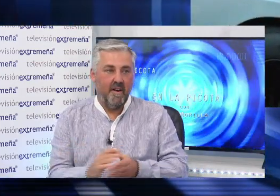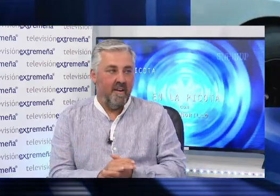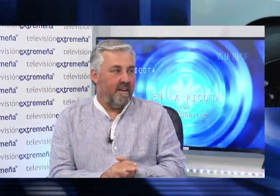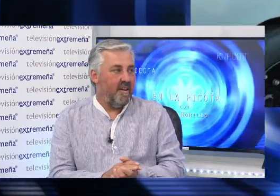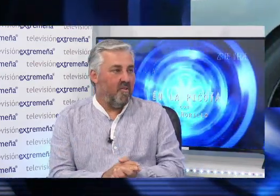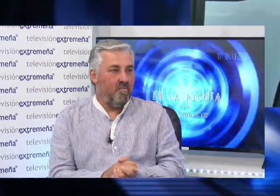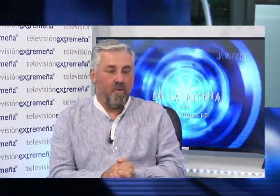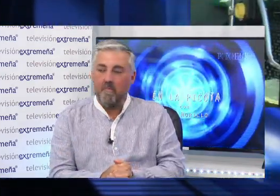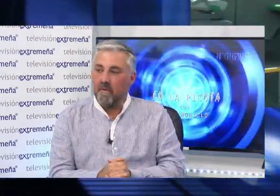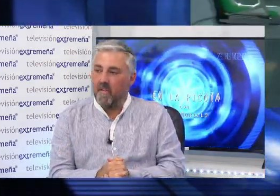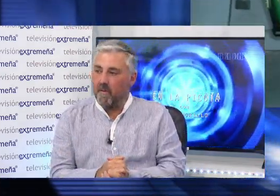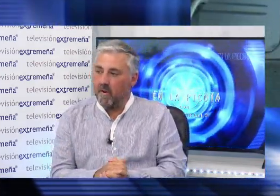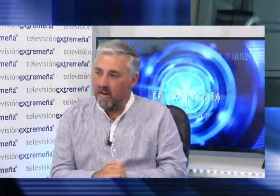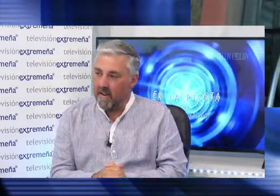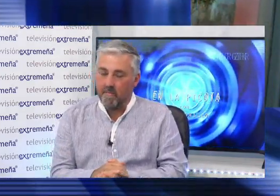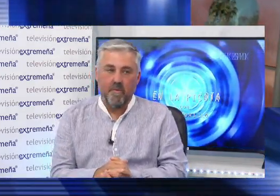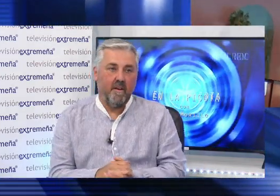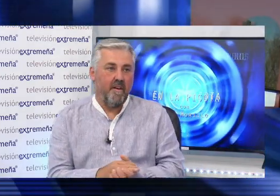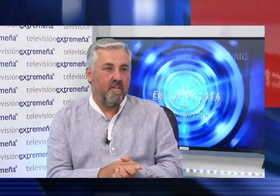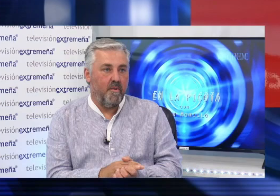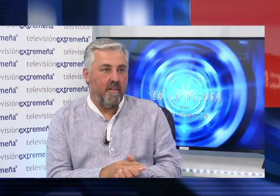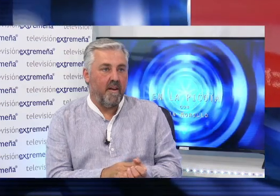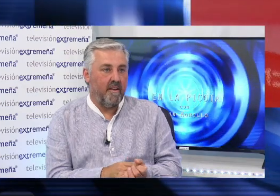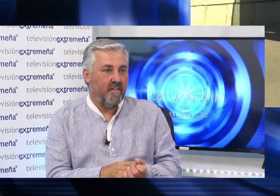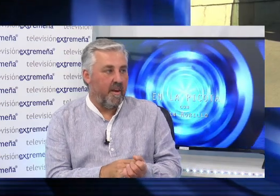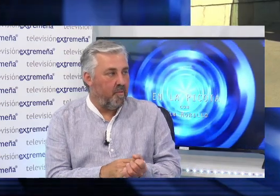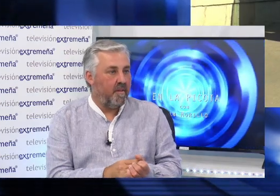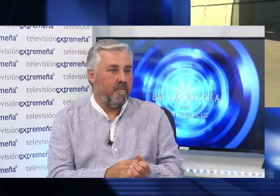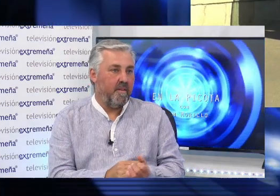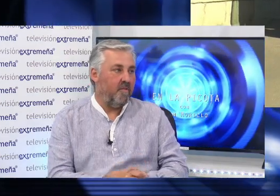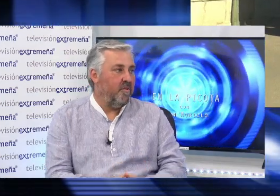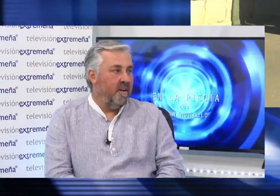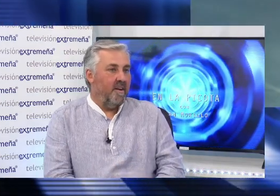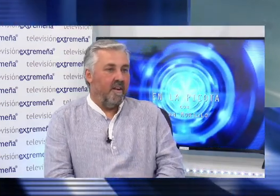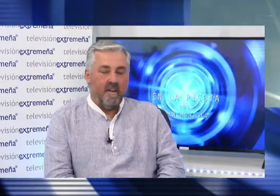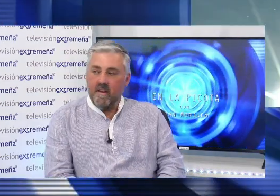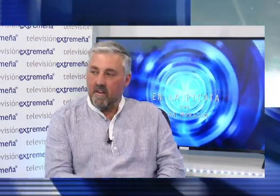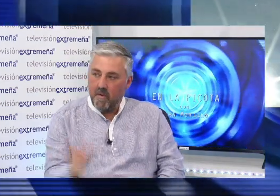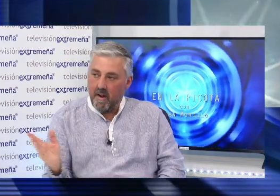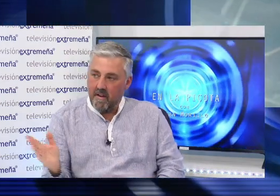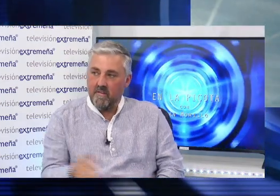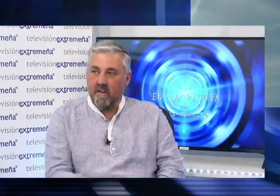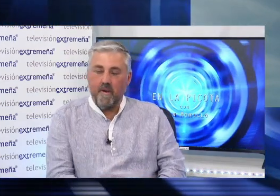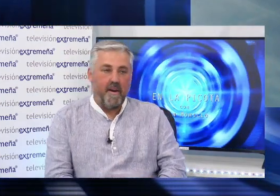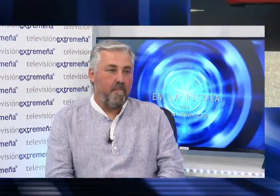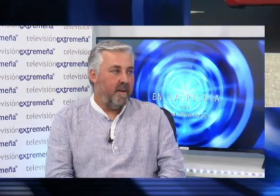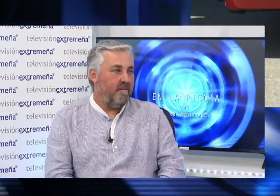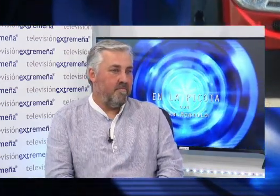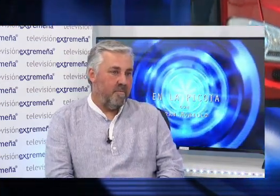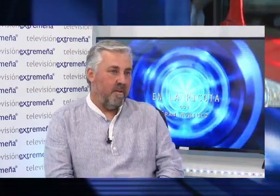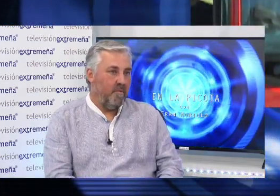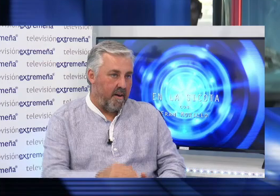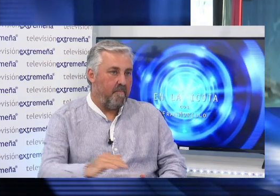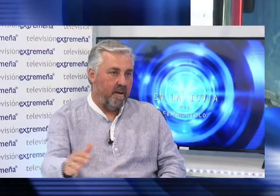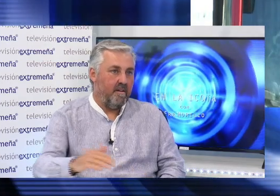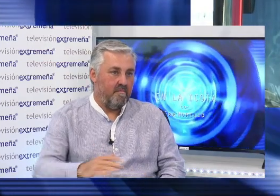cosa con poca importancia pero que la tiene porque en la accesibilidad que haya tres puertas en vez de dos, y sea una rampa,